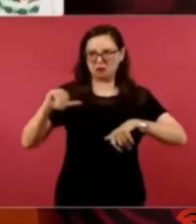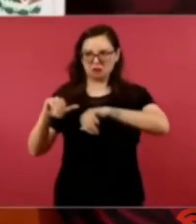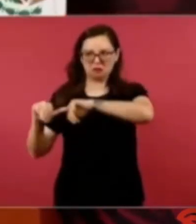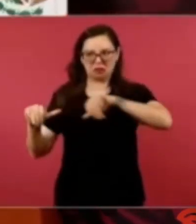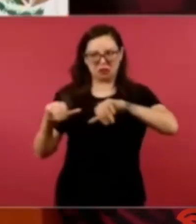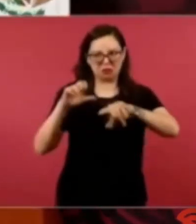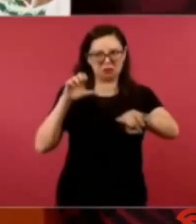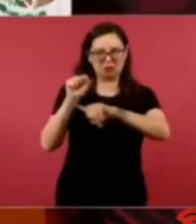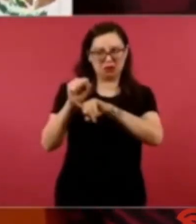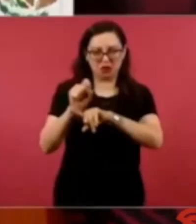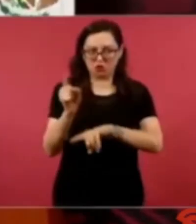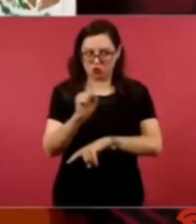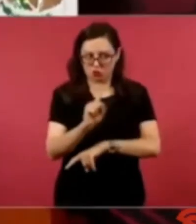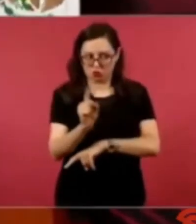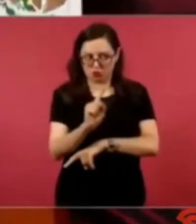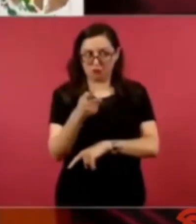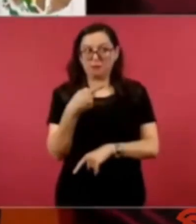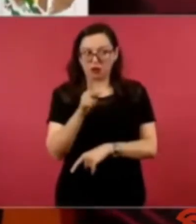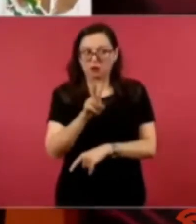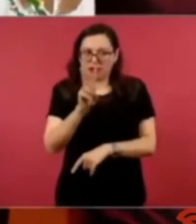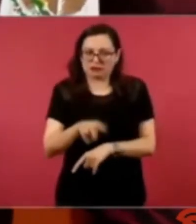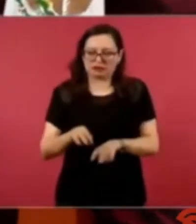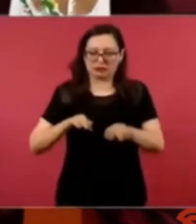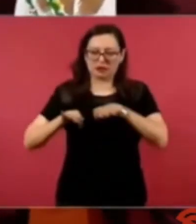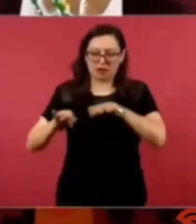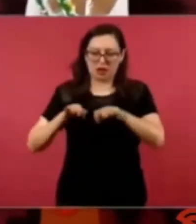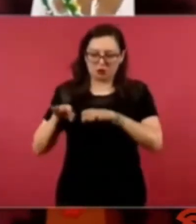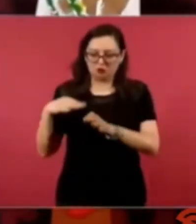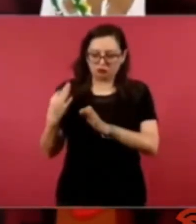pero si ellos deben de